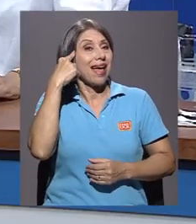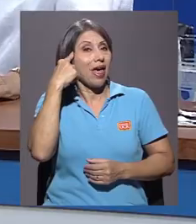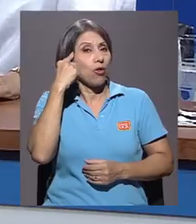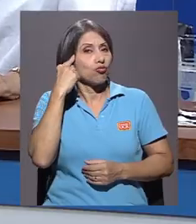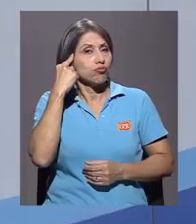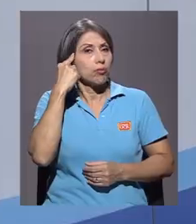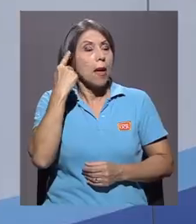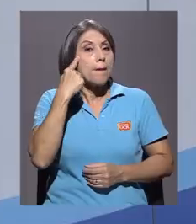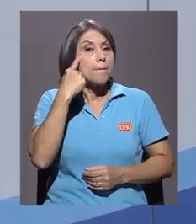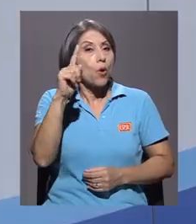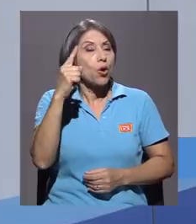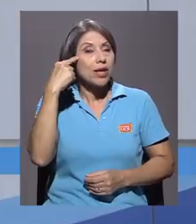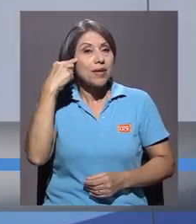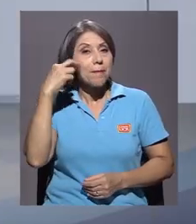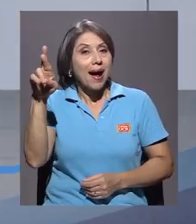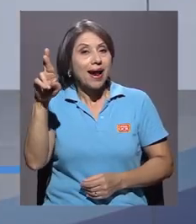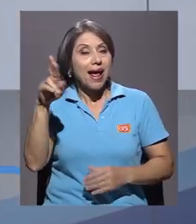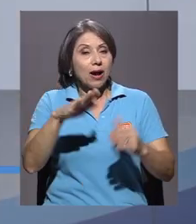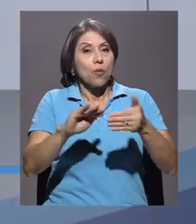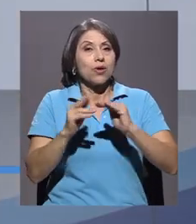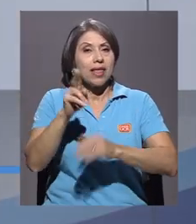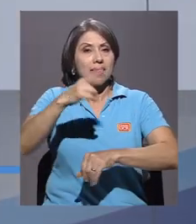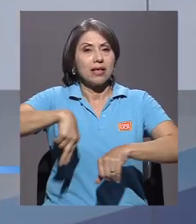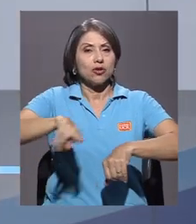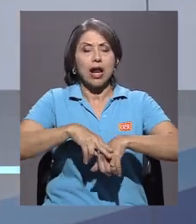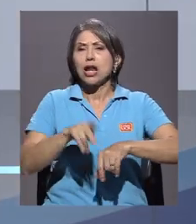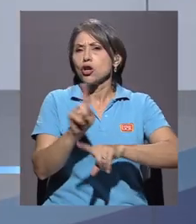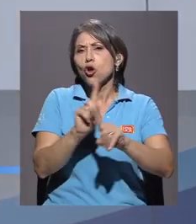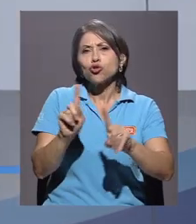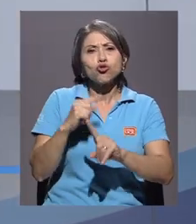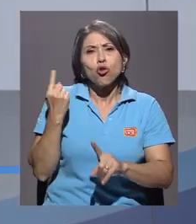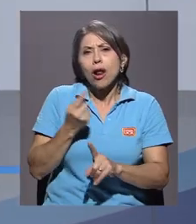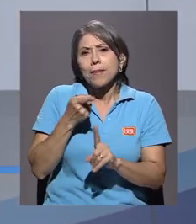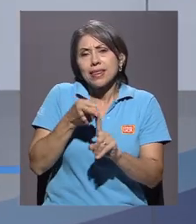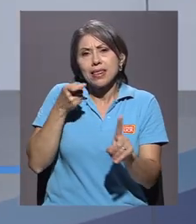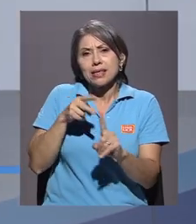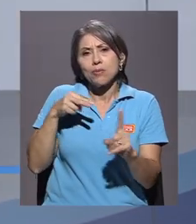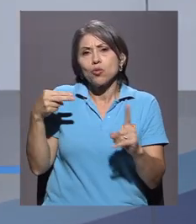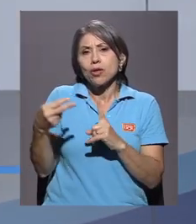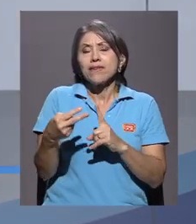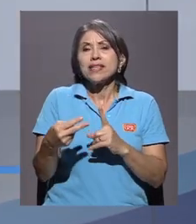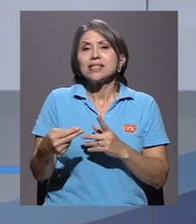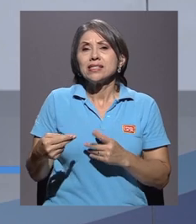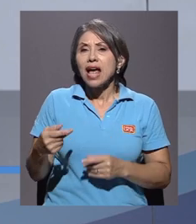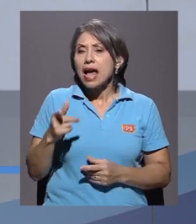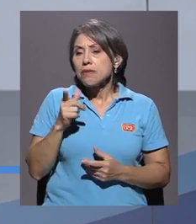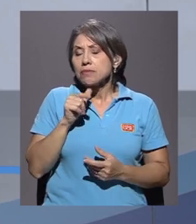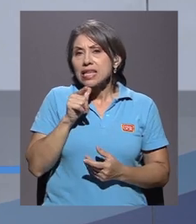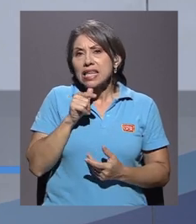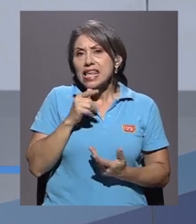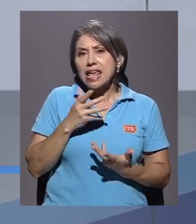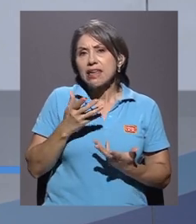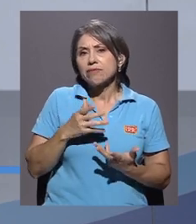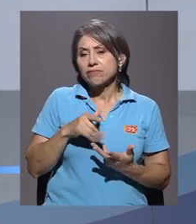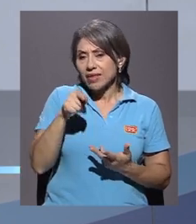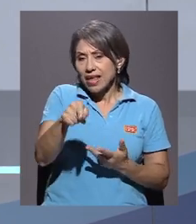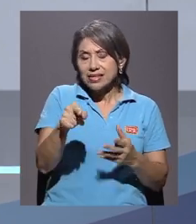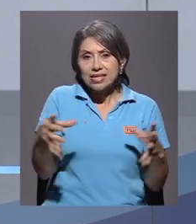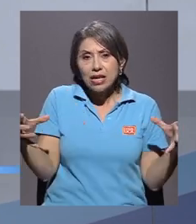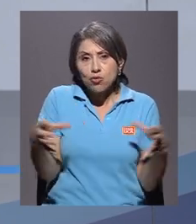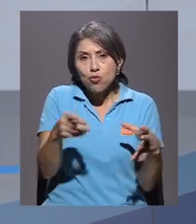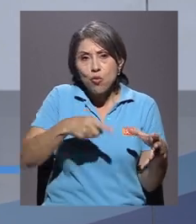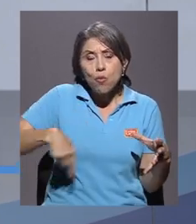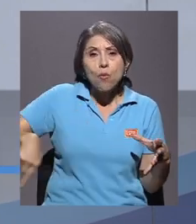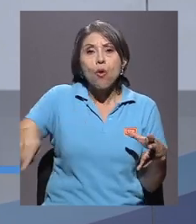nacional, no solamente desde el punto de vista de por quién está formado, digamos, el grupo en sí,